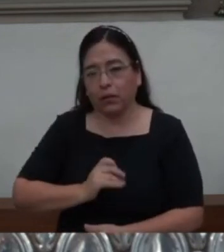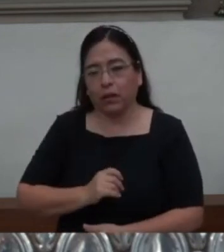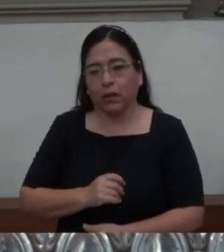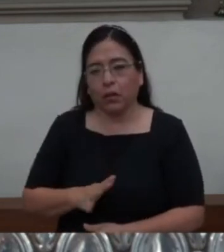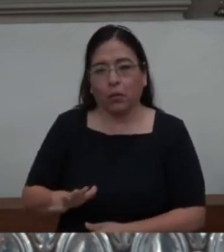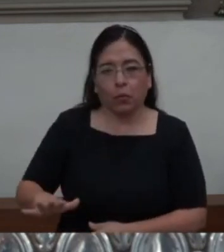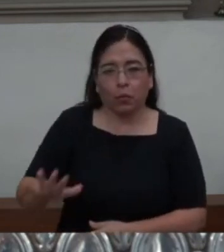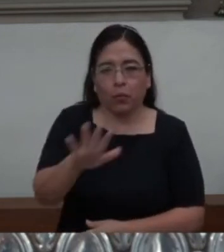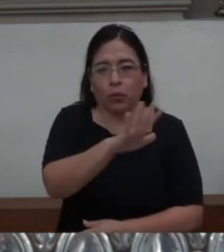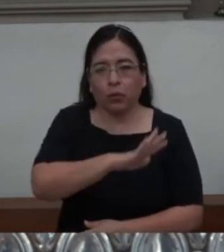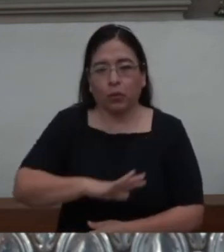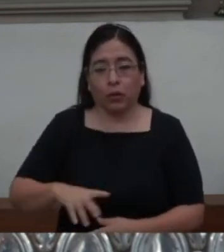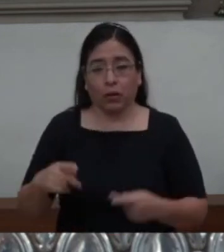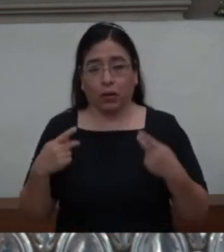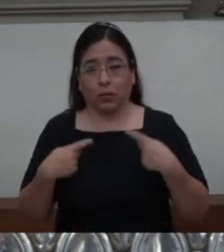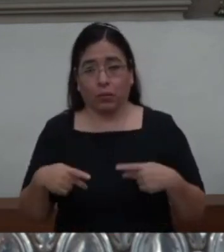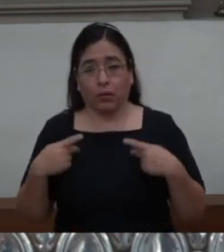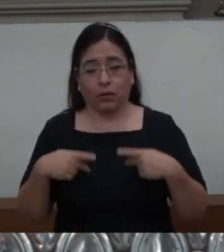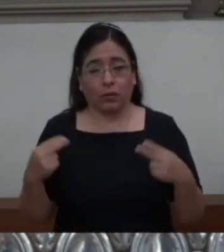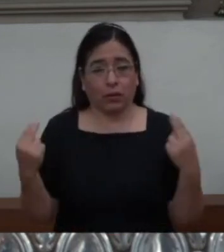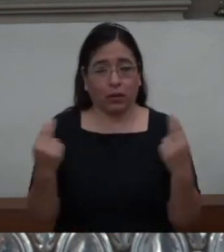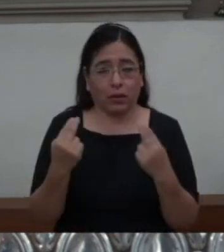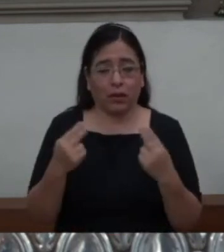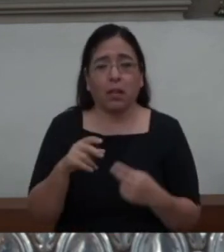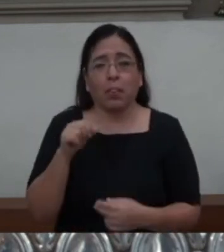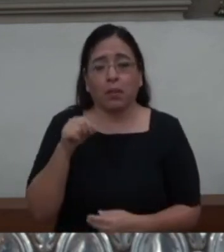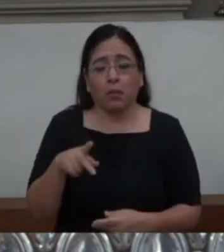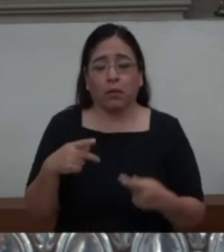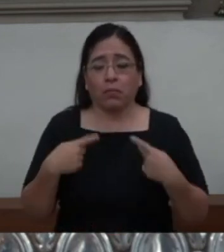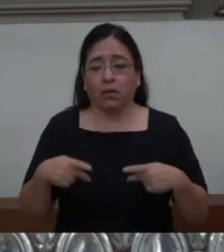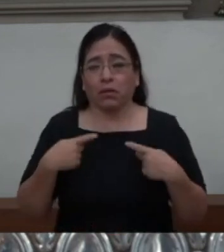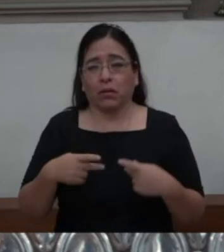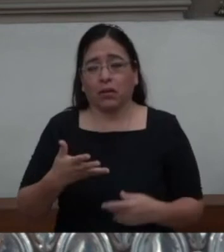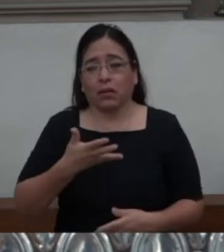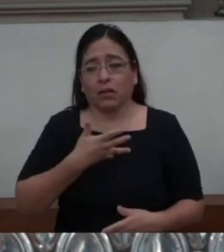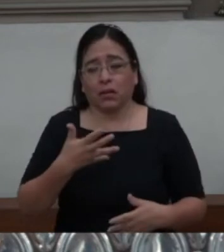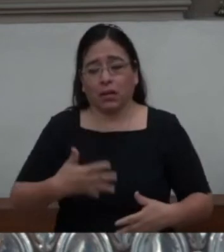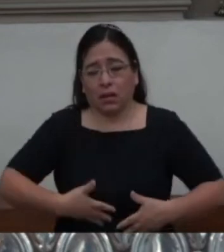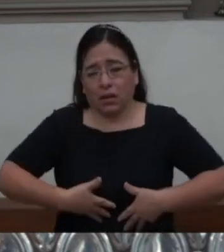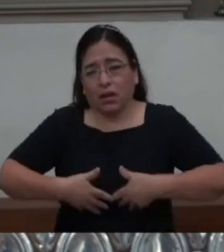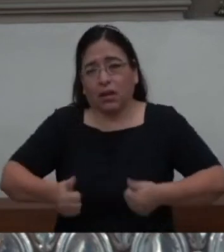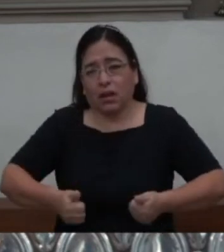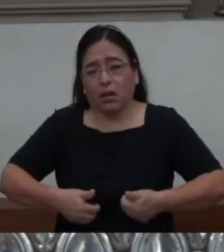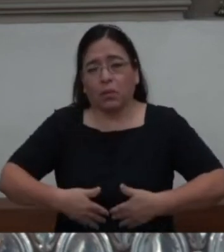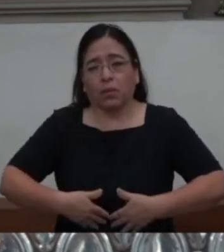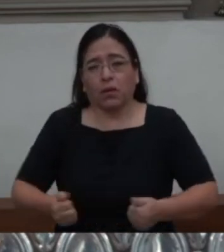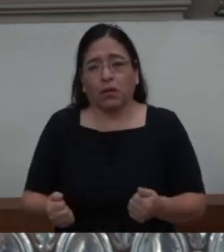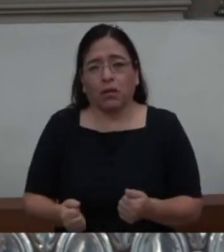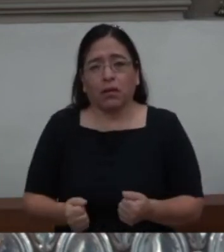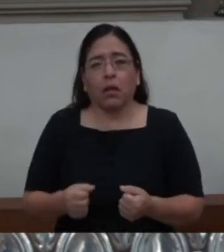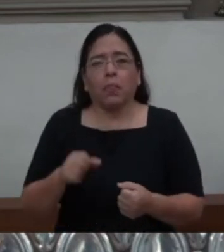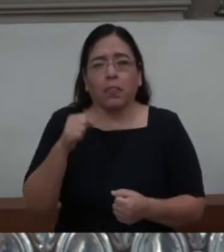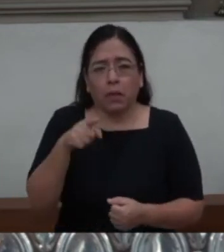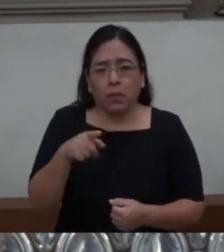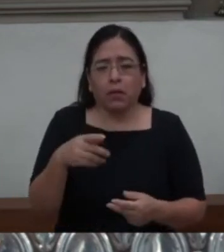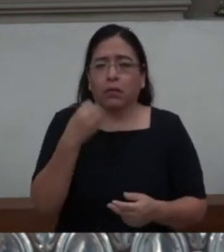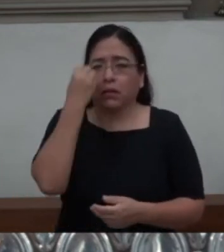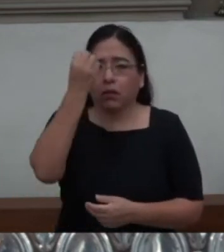los que tienen hambre. Que son millones. Vamos a pedir por los que no tienen trabajo.